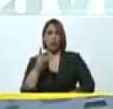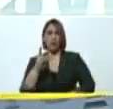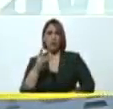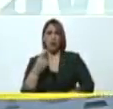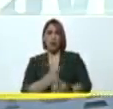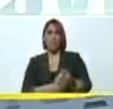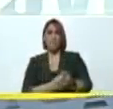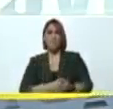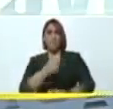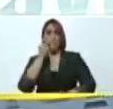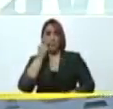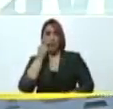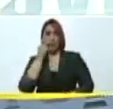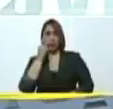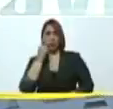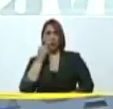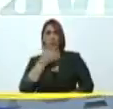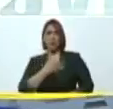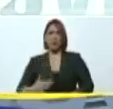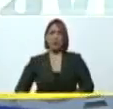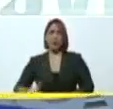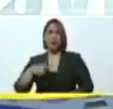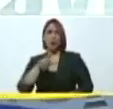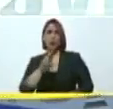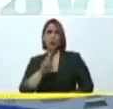presidente, Lucho Arce, derrotada,